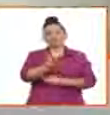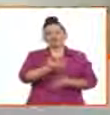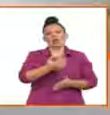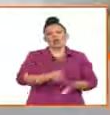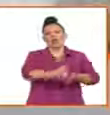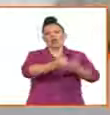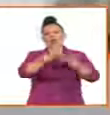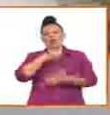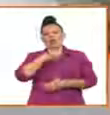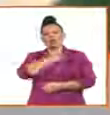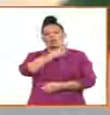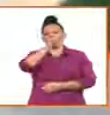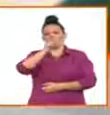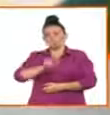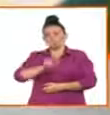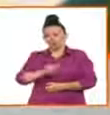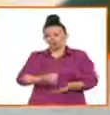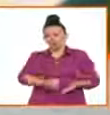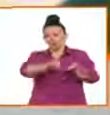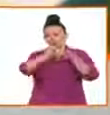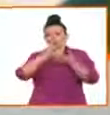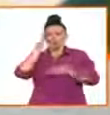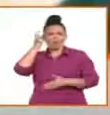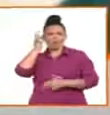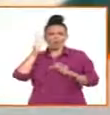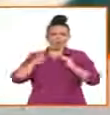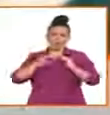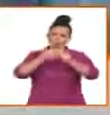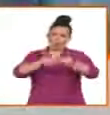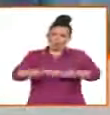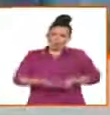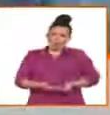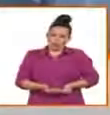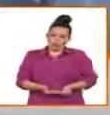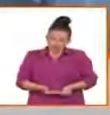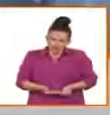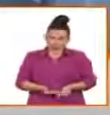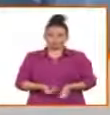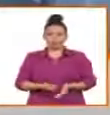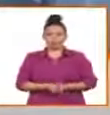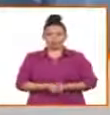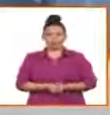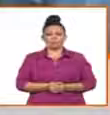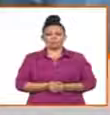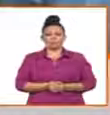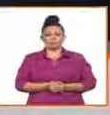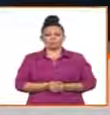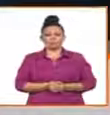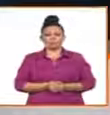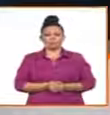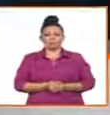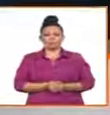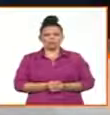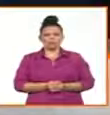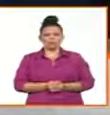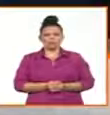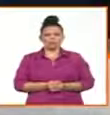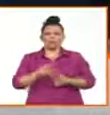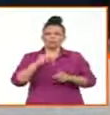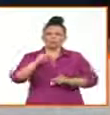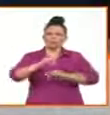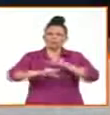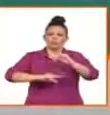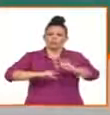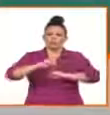un nacimiento, una concepción, un nacimiento, y el desenvolvimiento de estas